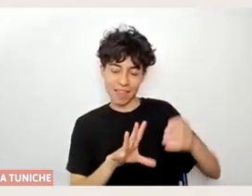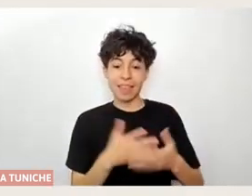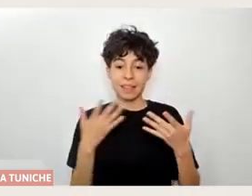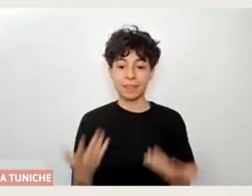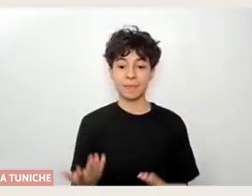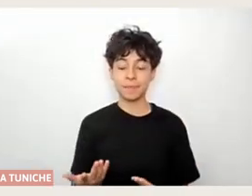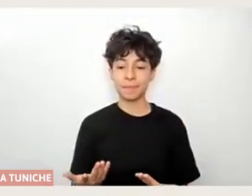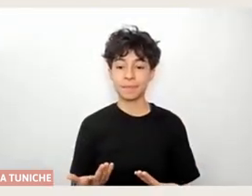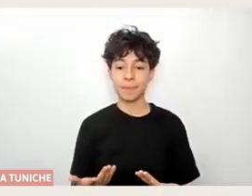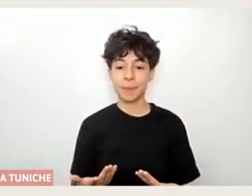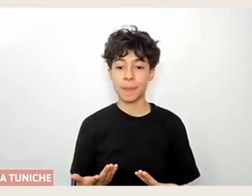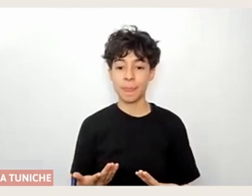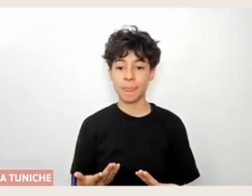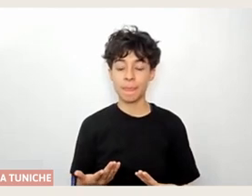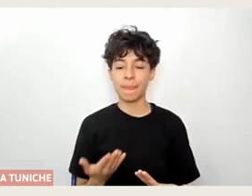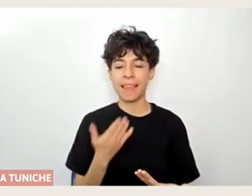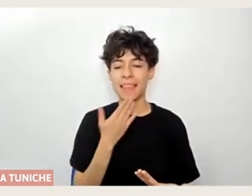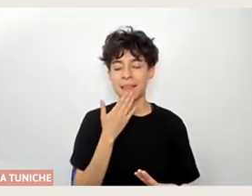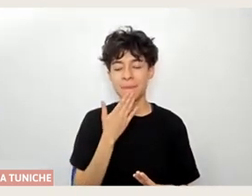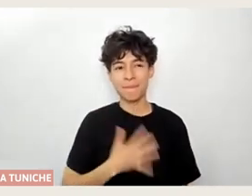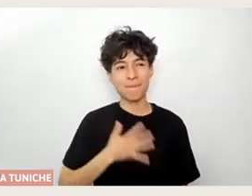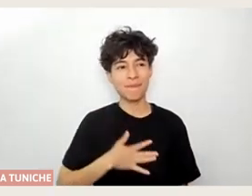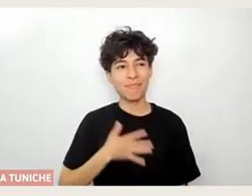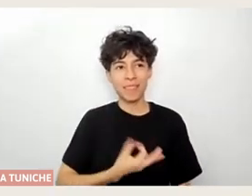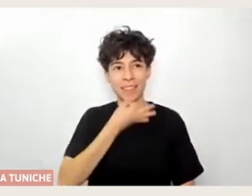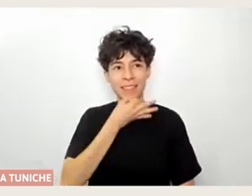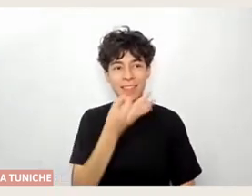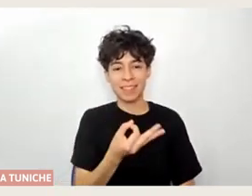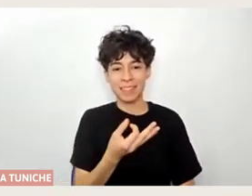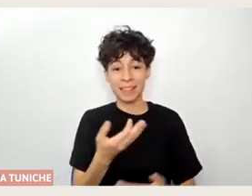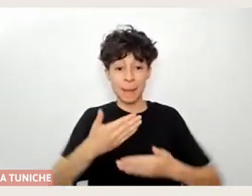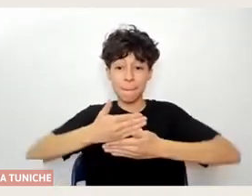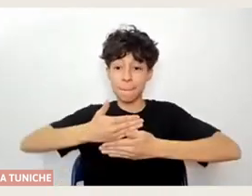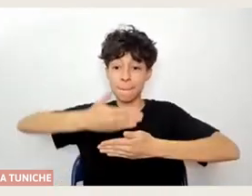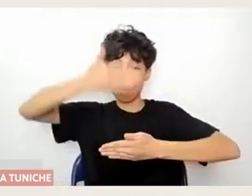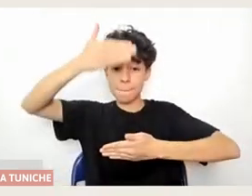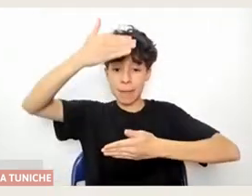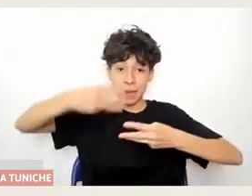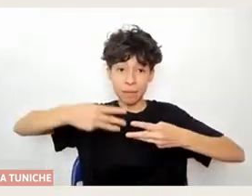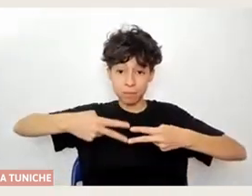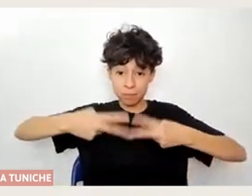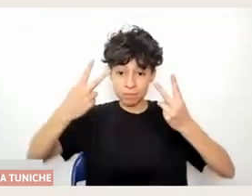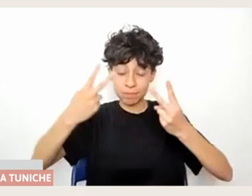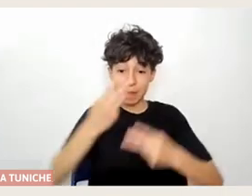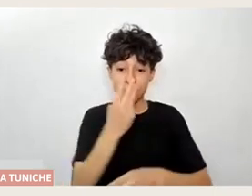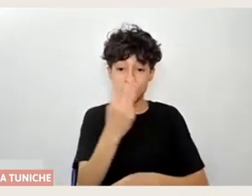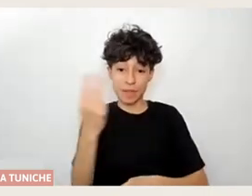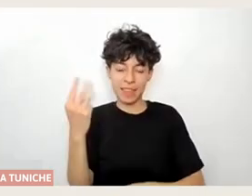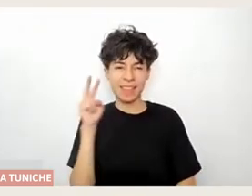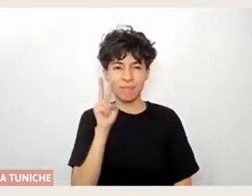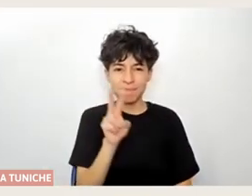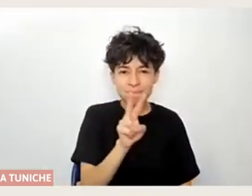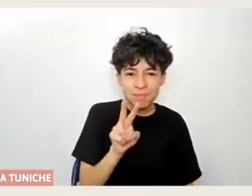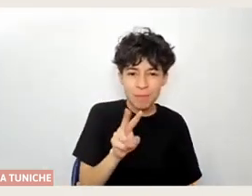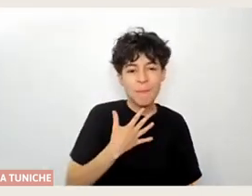que quiero destacar es que me gustó mucho la página, me gustó la estética, me gustaron las